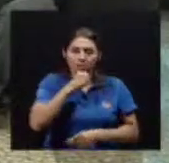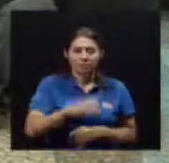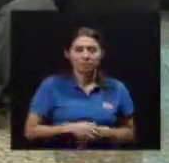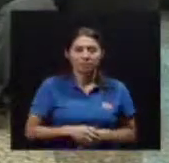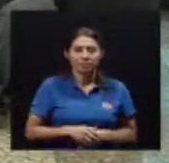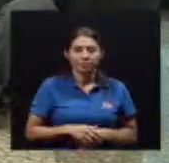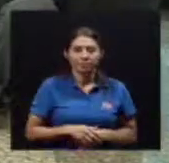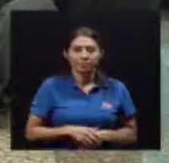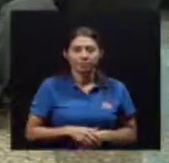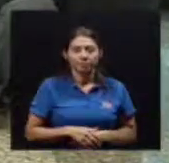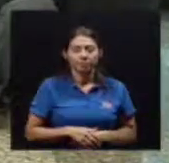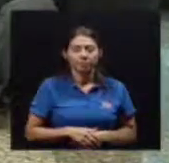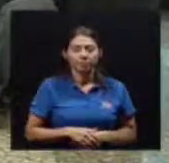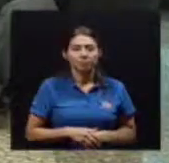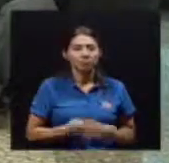nada